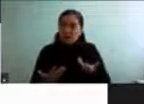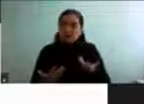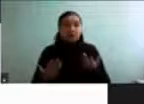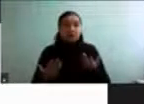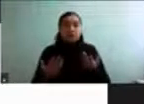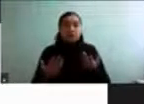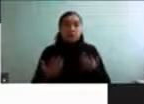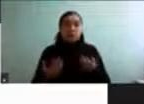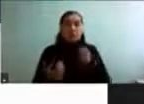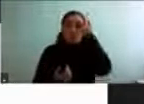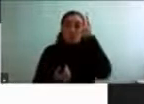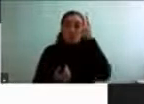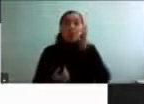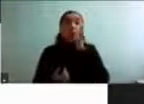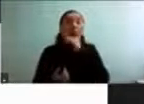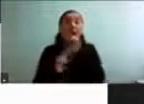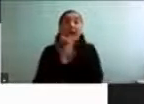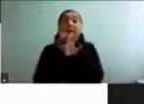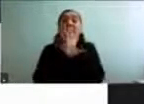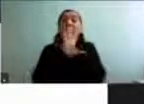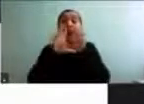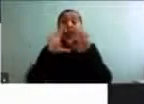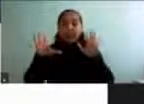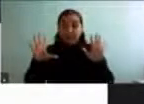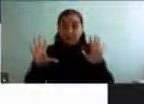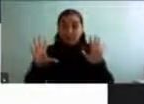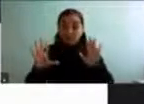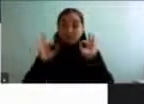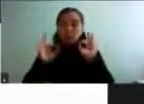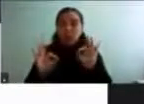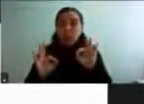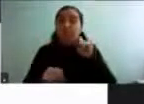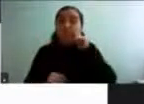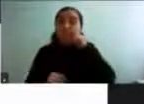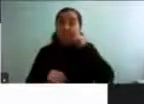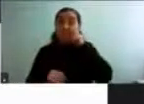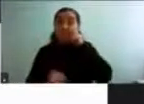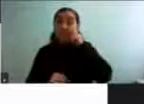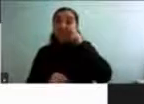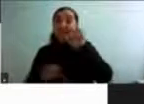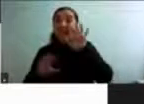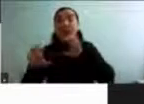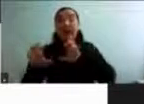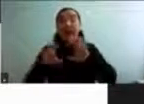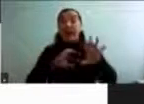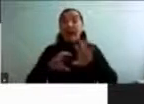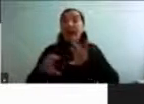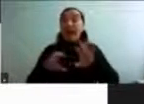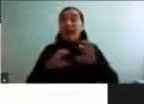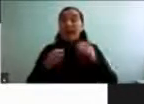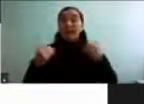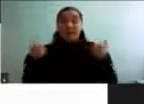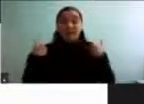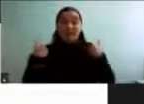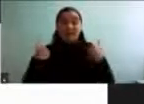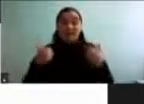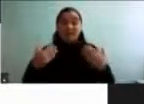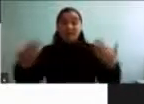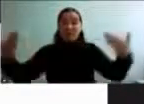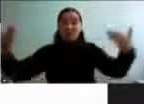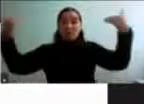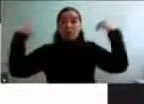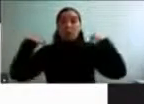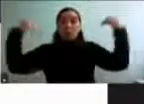gente no tiene una claridad específica de qué es que es la actividad física y qué es el ejercicio, siendo que son